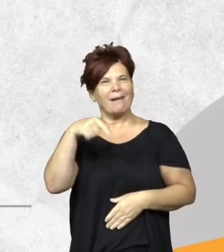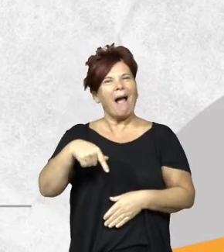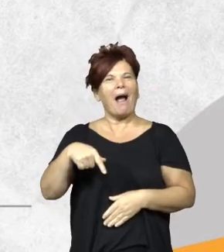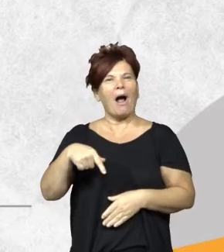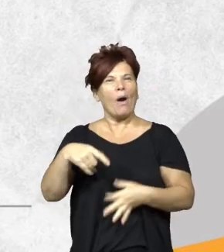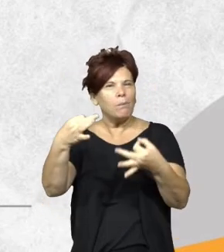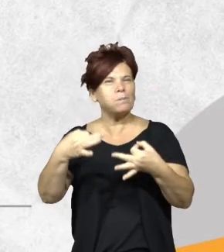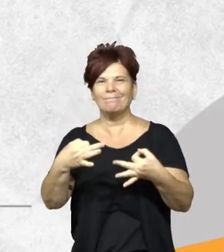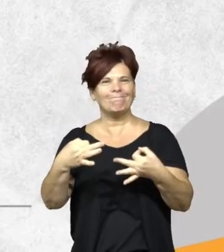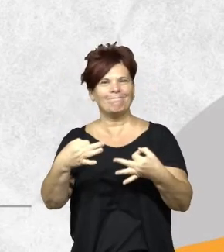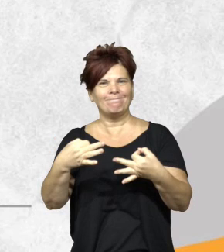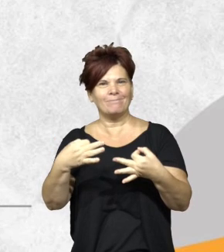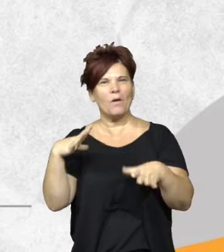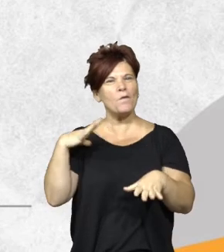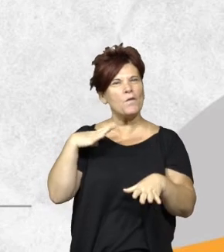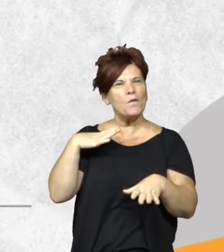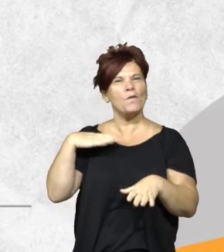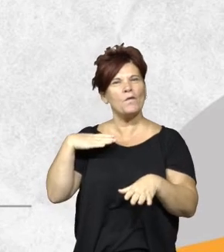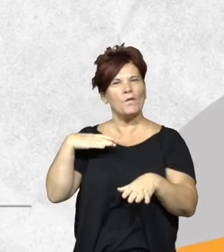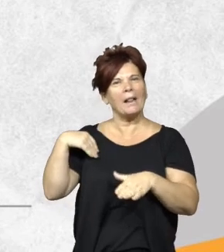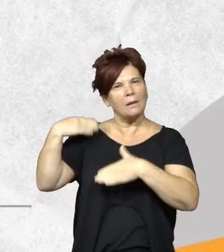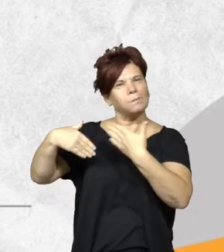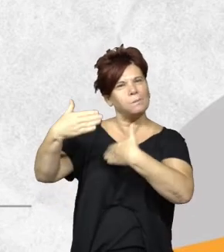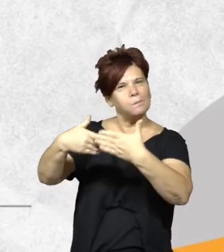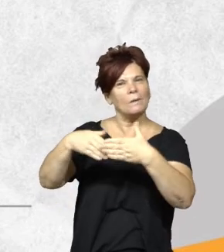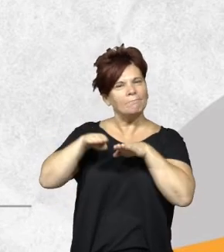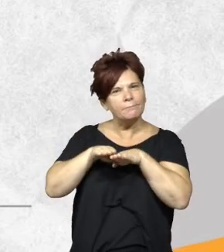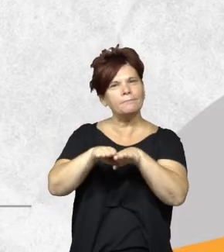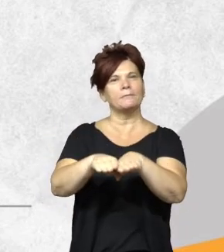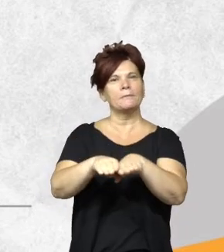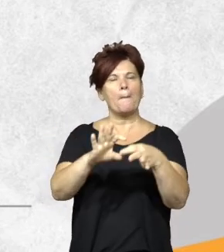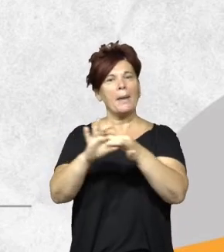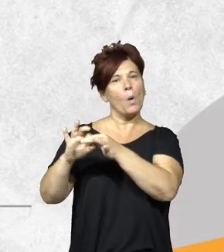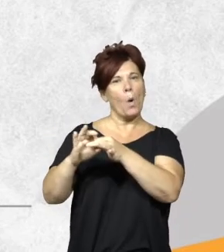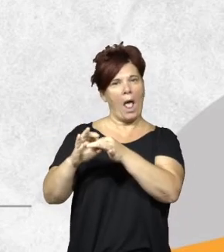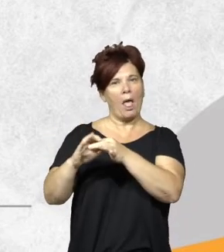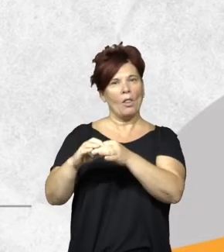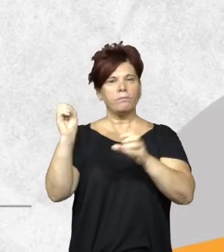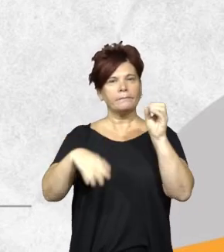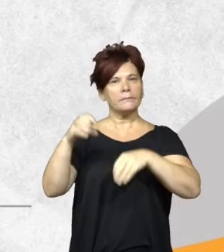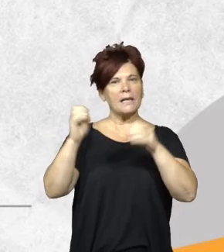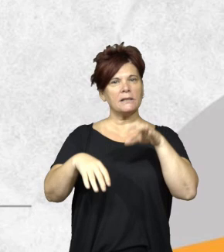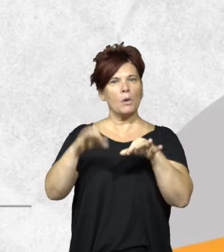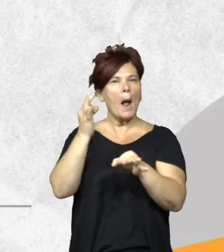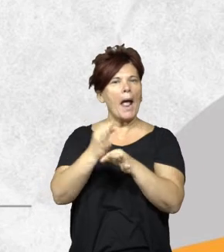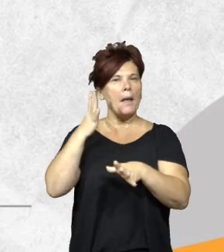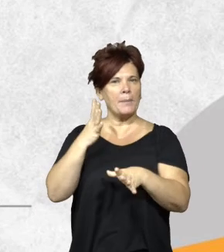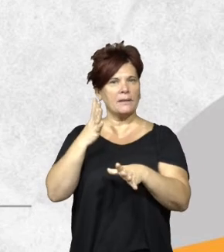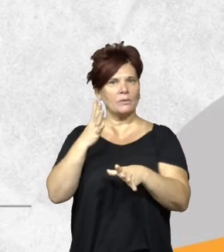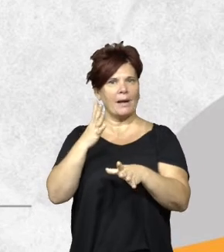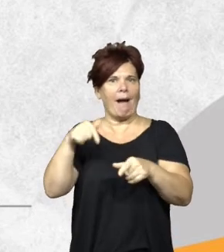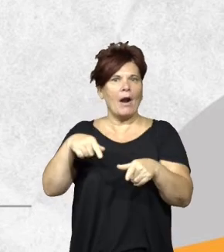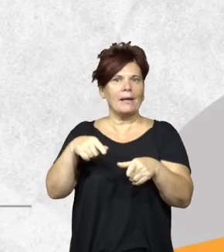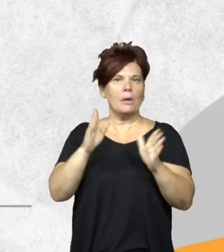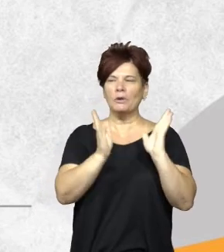sobre todo la clasificación de residuos, que muchos de los cuales hoy ya se consideran como residuos especiales, todavía tenemos que estar tratándolos como peligrosos,